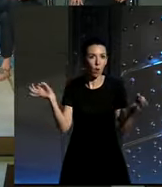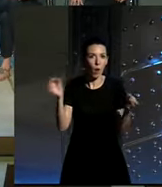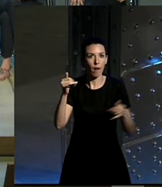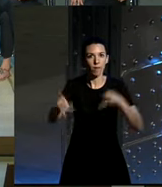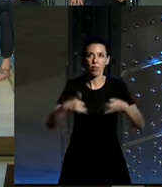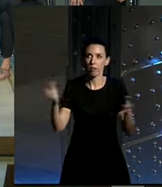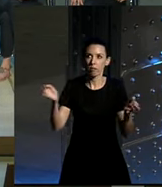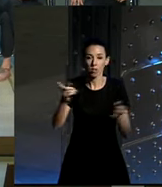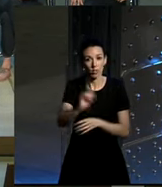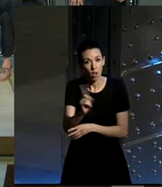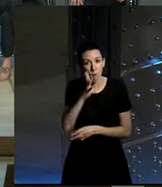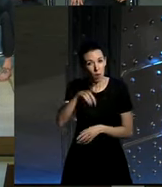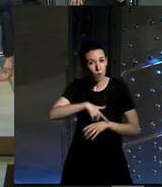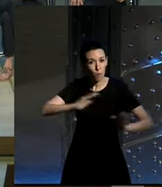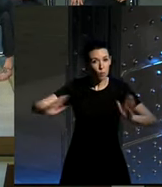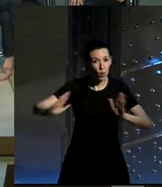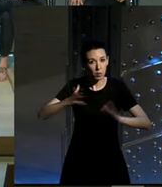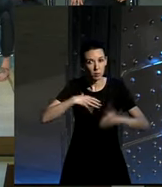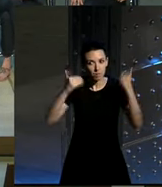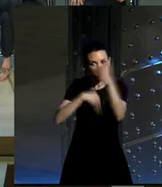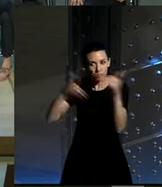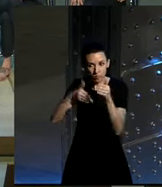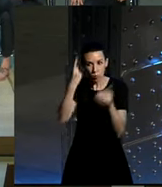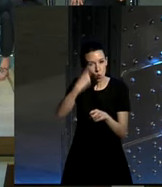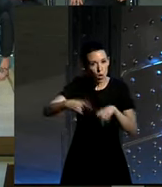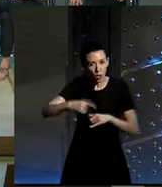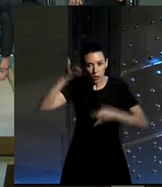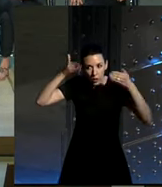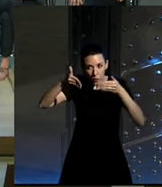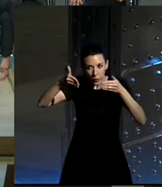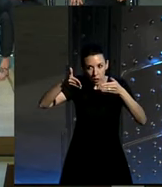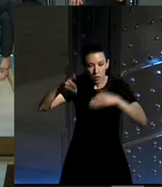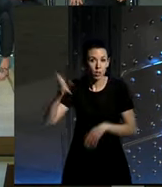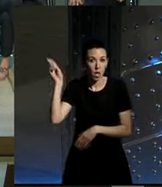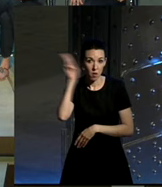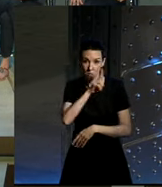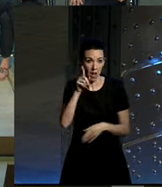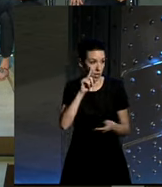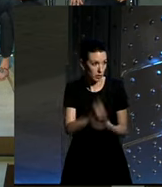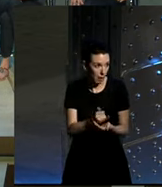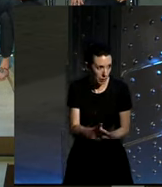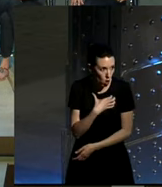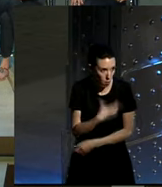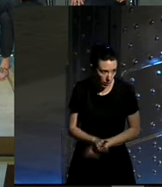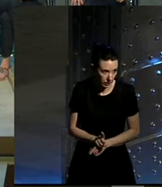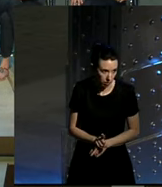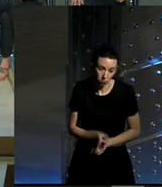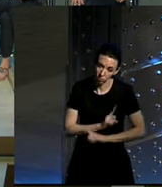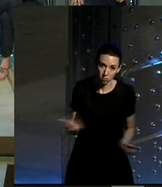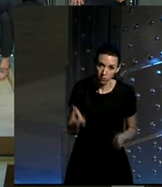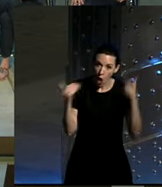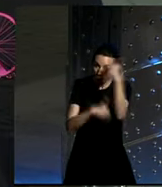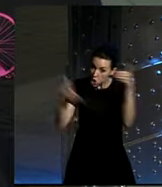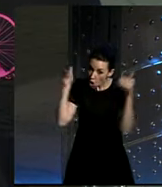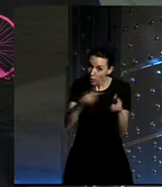bicicleta pero si es verdad que es un momento donde tu atención se centra en una cosa en Madrid no puedes hacer experimentos no se puede hacer concentración no